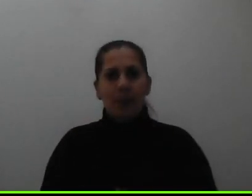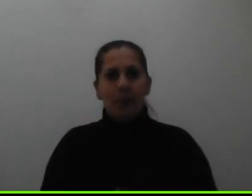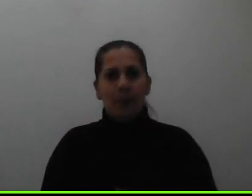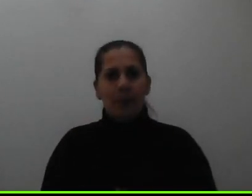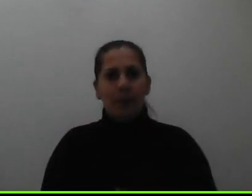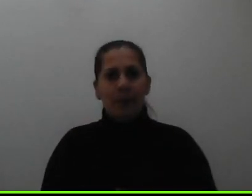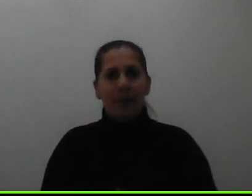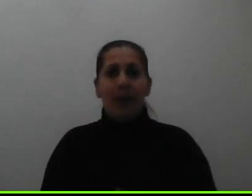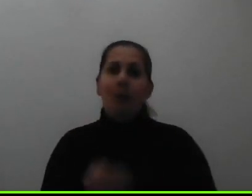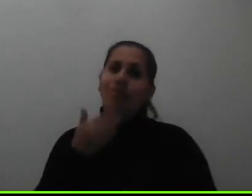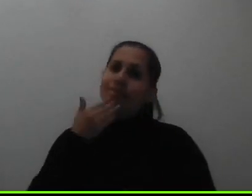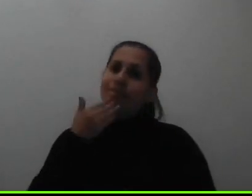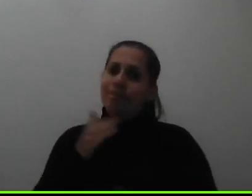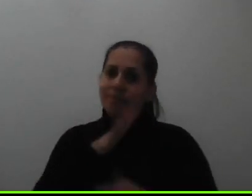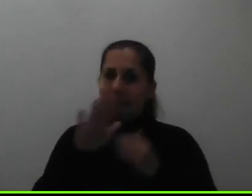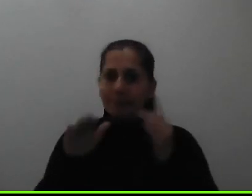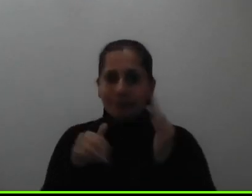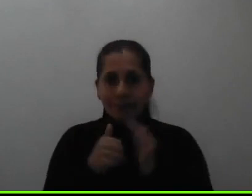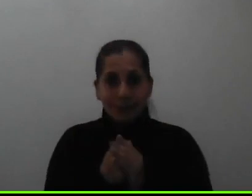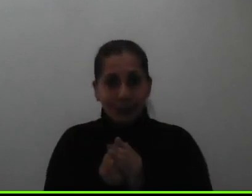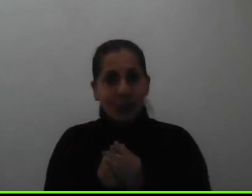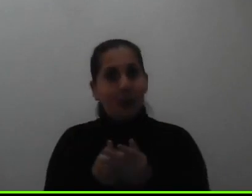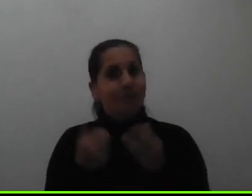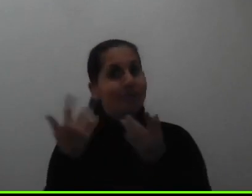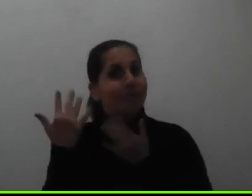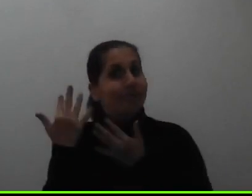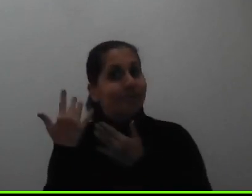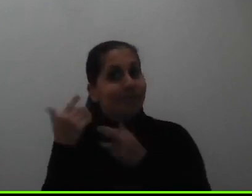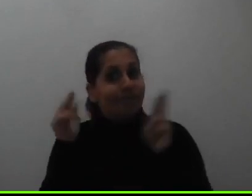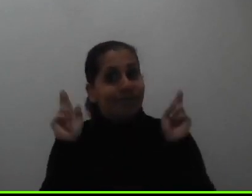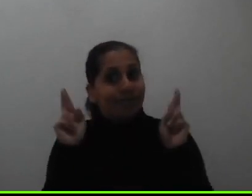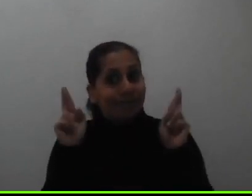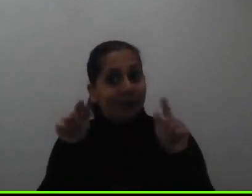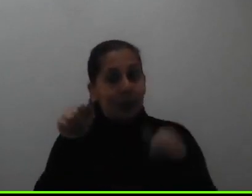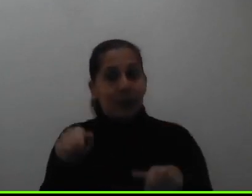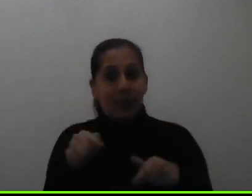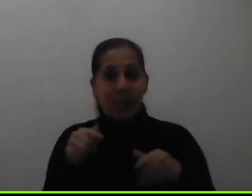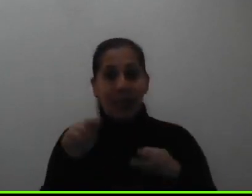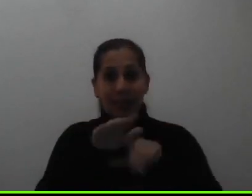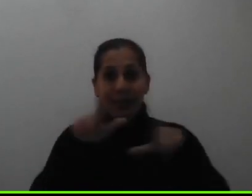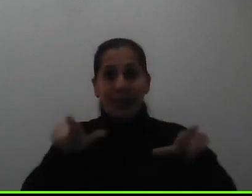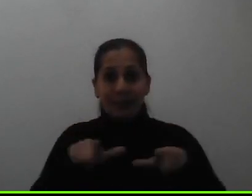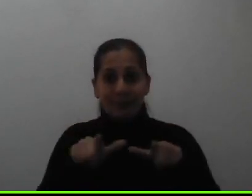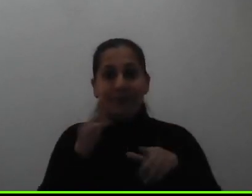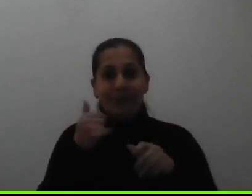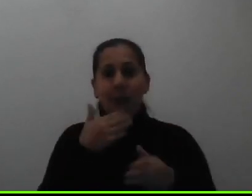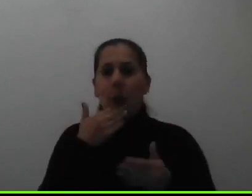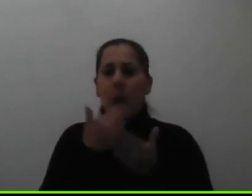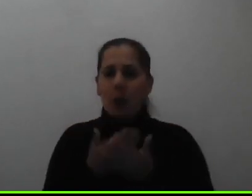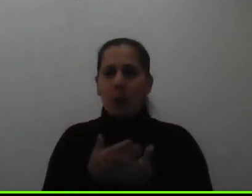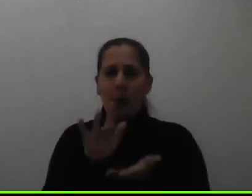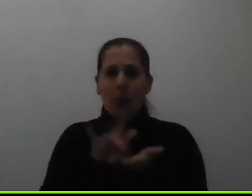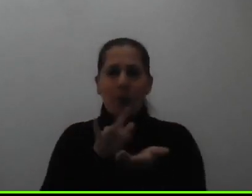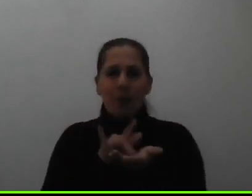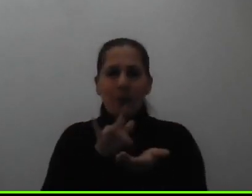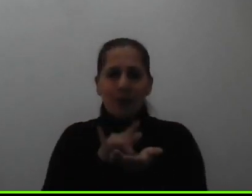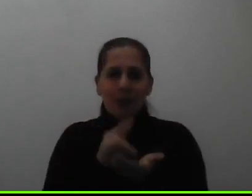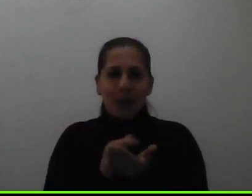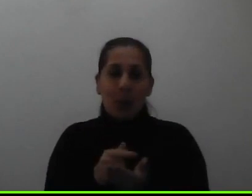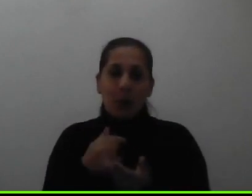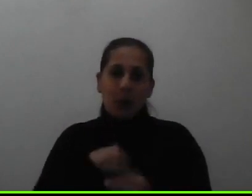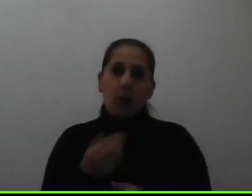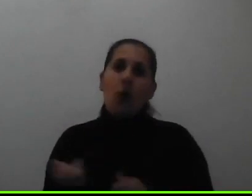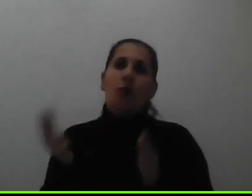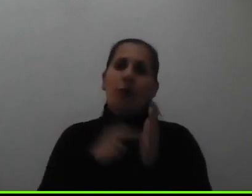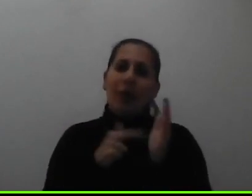muchas gracias a todos y todas esperamos que este espacio haya sido de mucho provecho y reitero lo comentado por